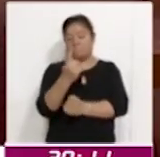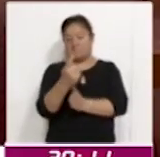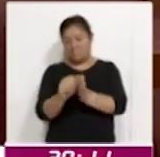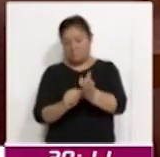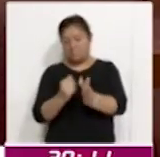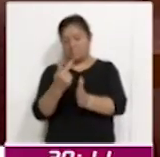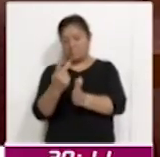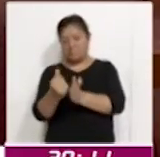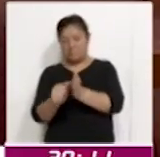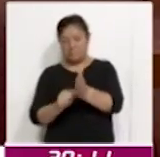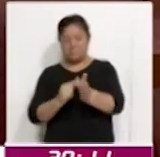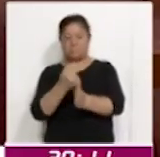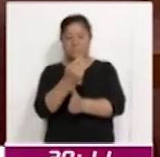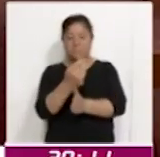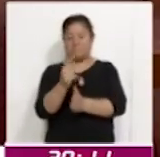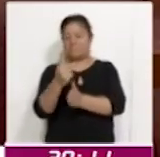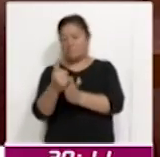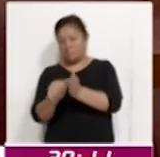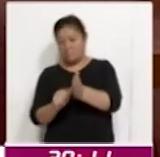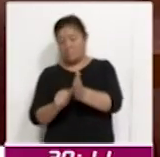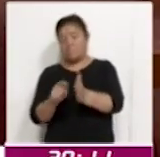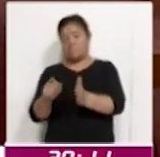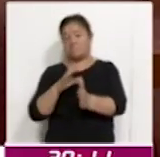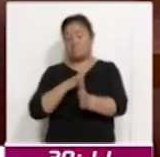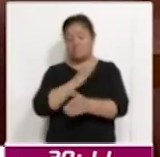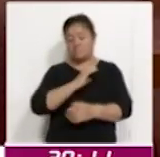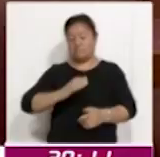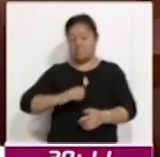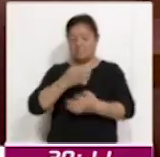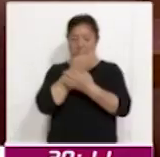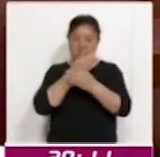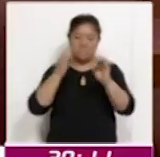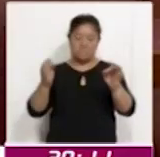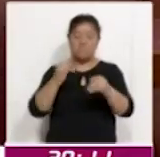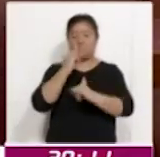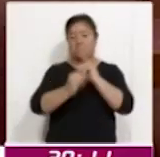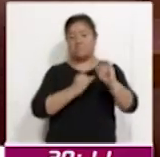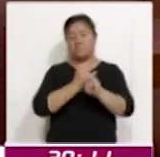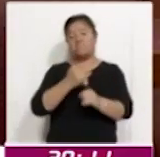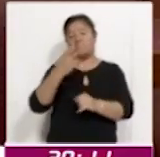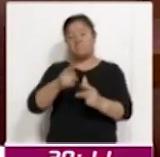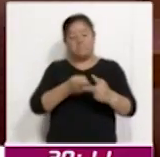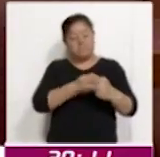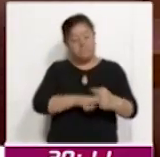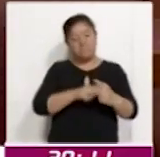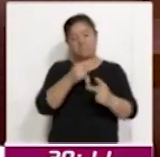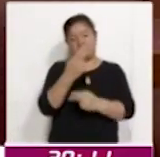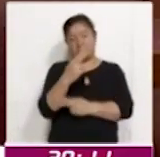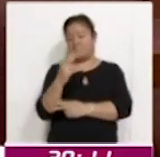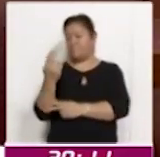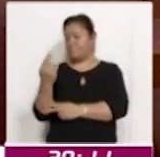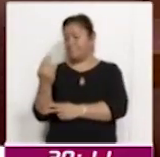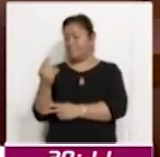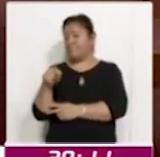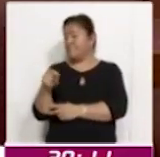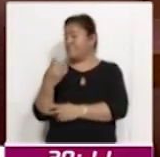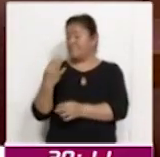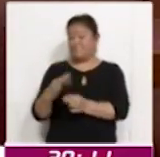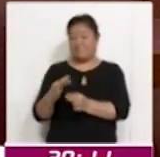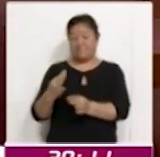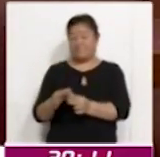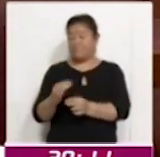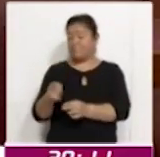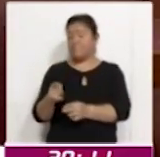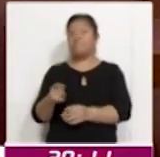campaña internacional, pero vaya, todo surge del 25 de noviembre, que es el día específico que